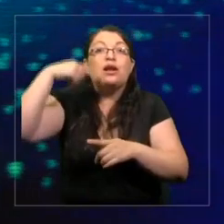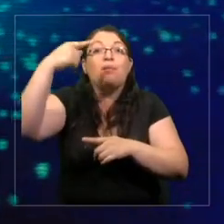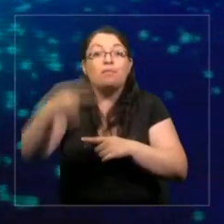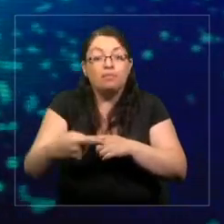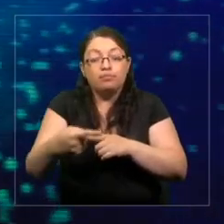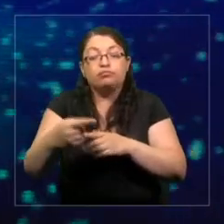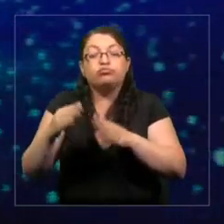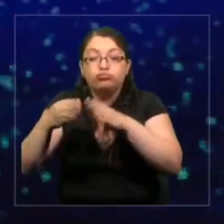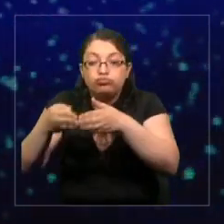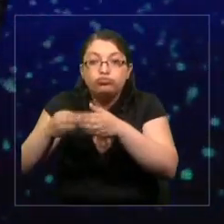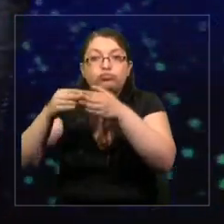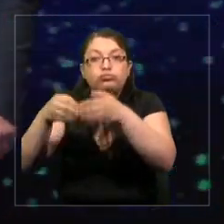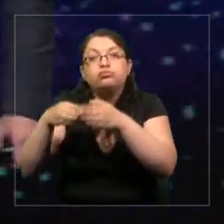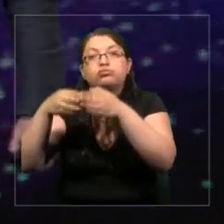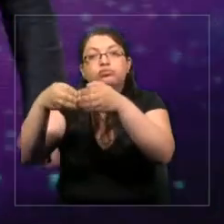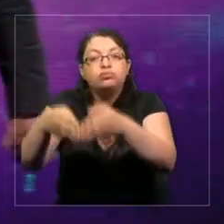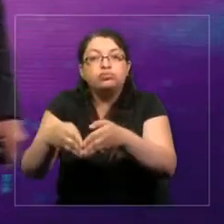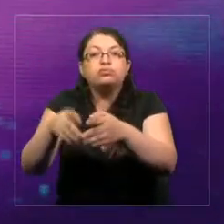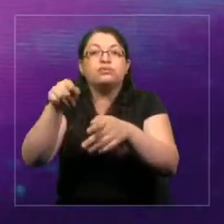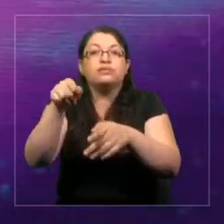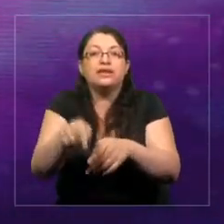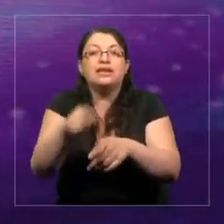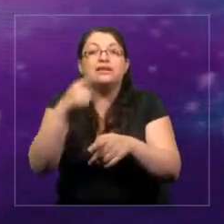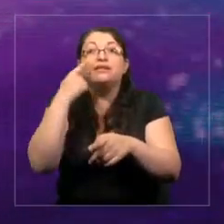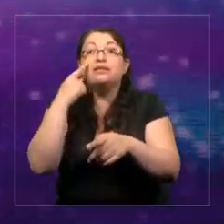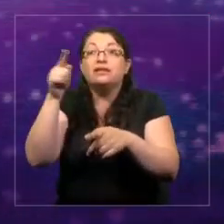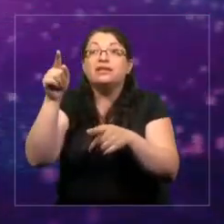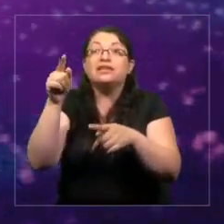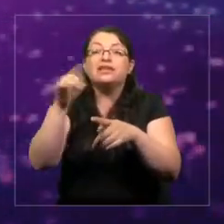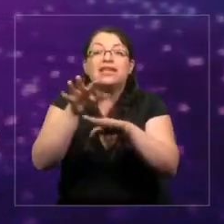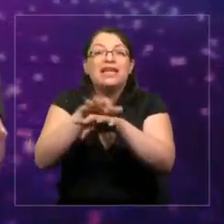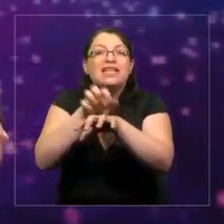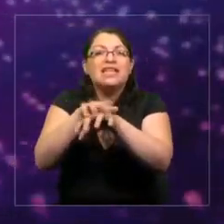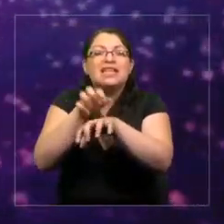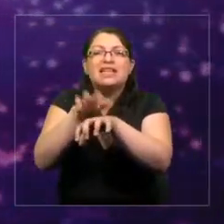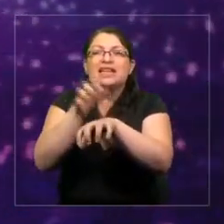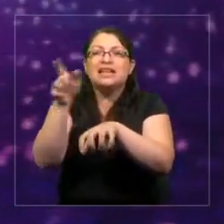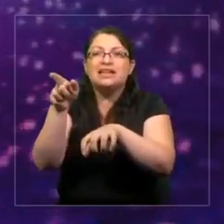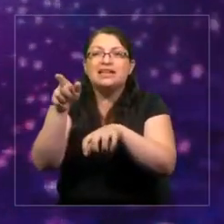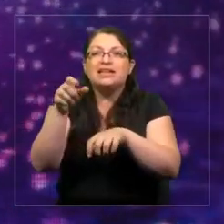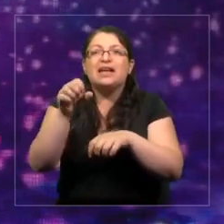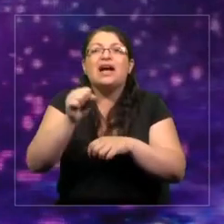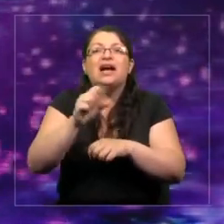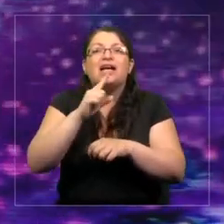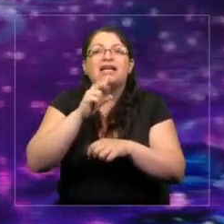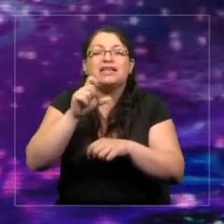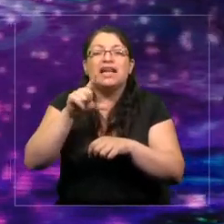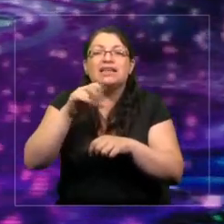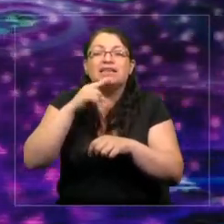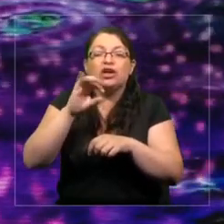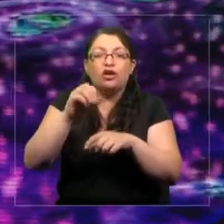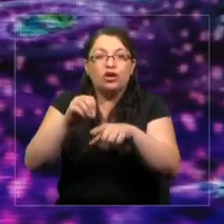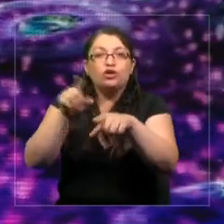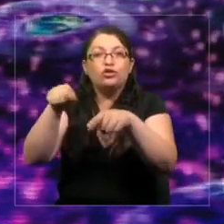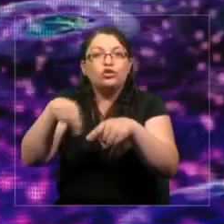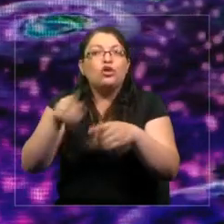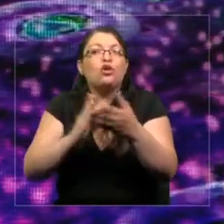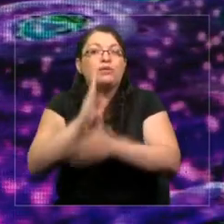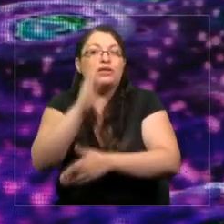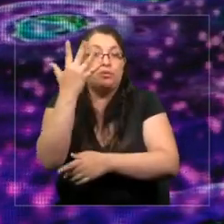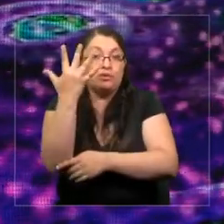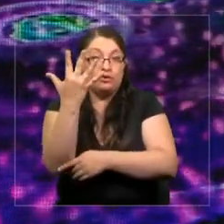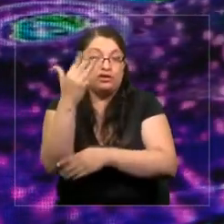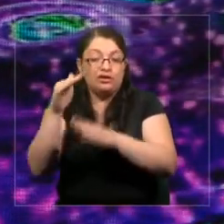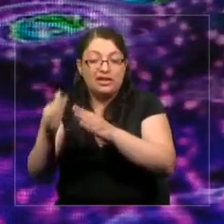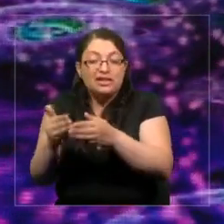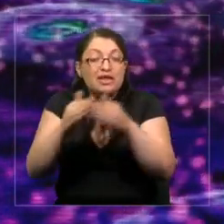en Naranja, se llama Atlántico, Atlántico, donde empezamos con cinco botes y